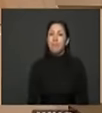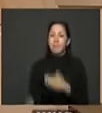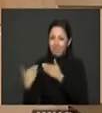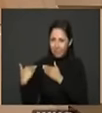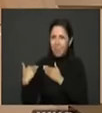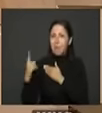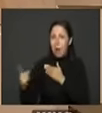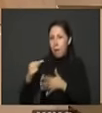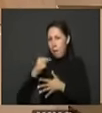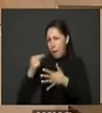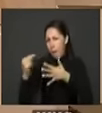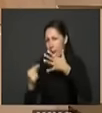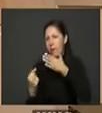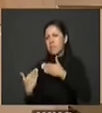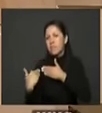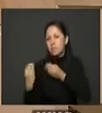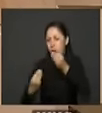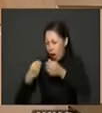funciones